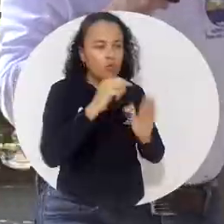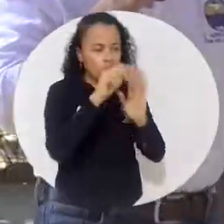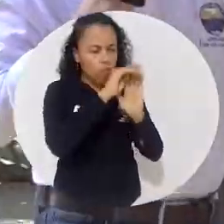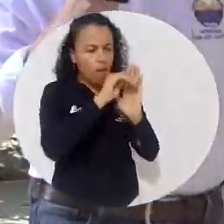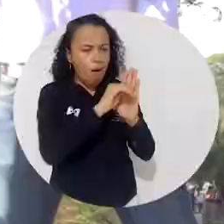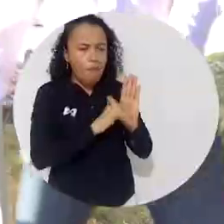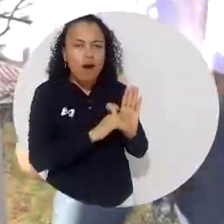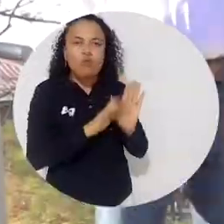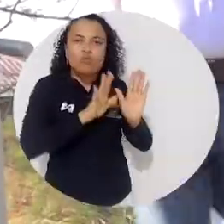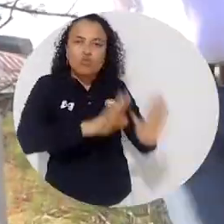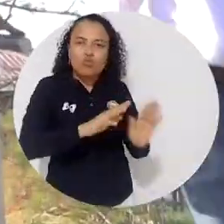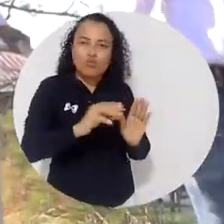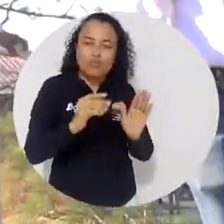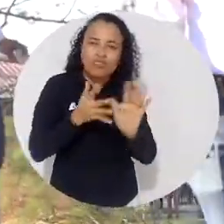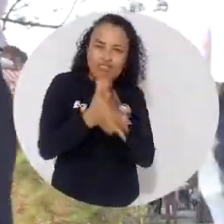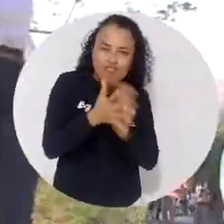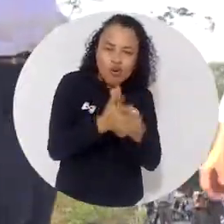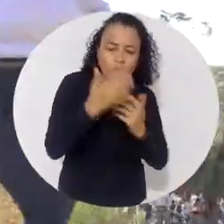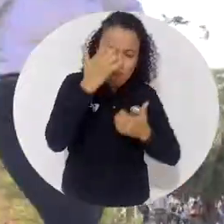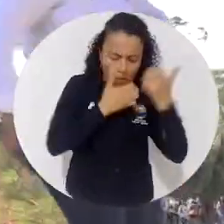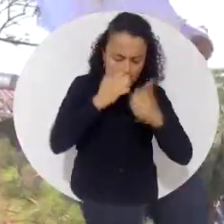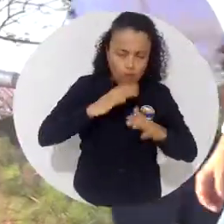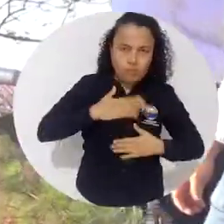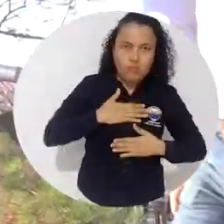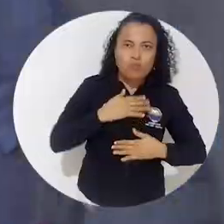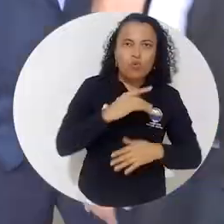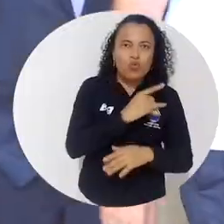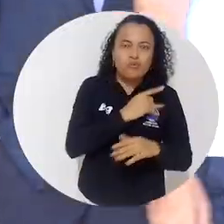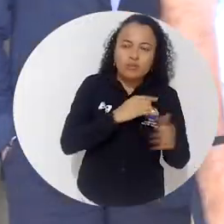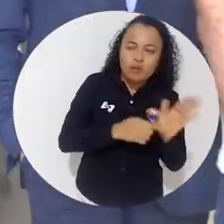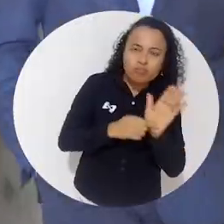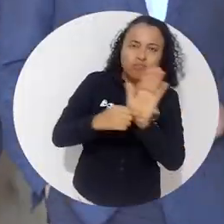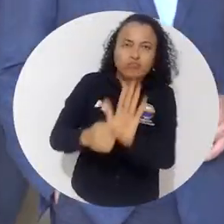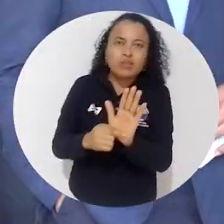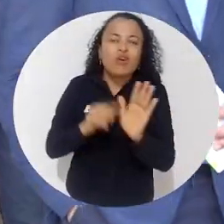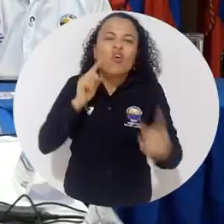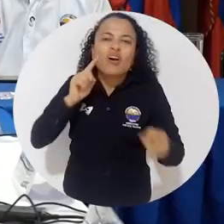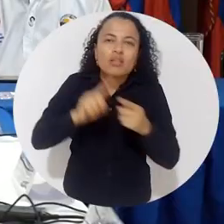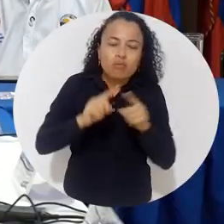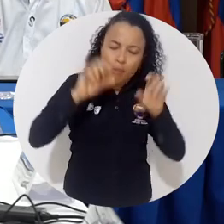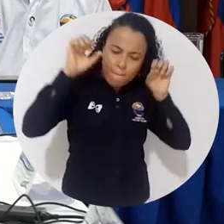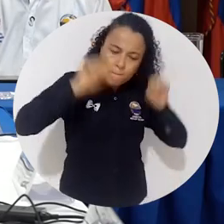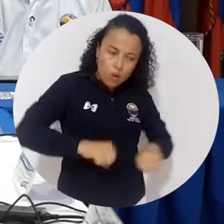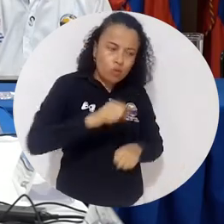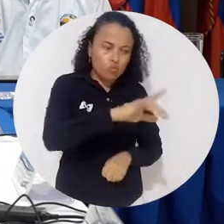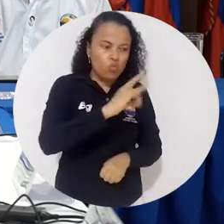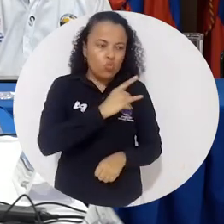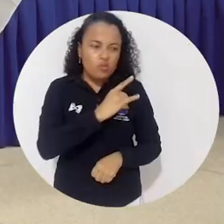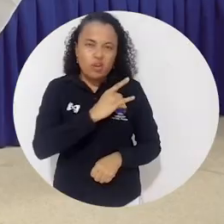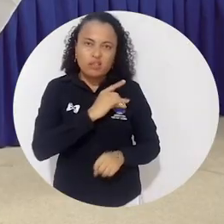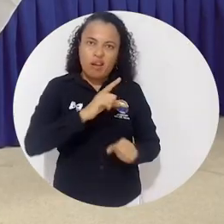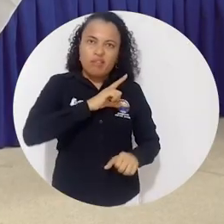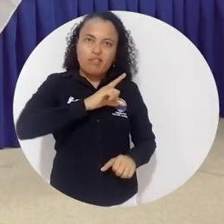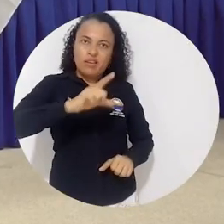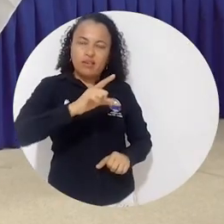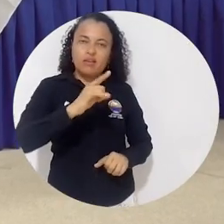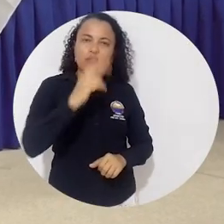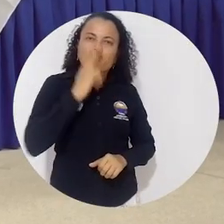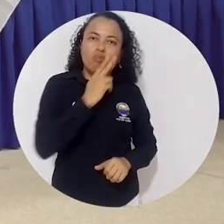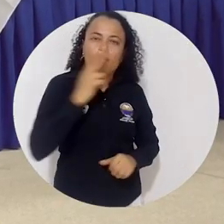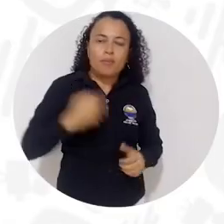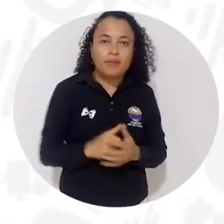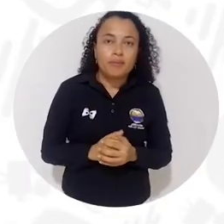dimensiones y estándares que fueron plasmados en el informe de autoevaluación proporcionado por Unimagdalena para alcanzar la acreditación como Engage